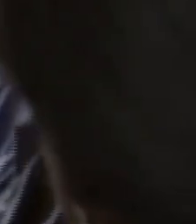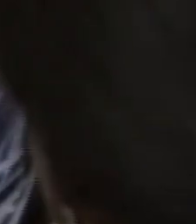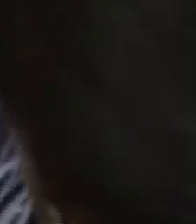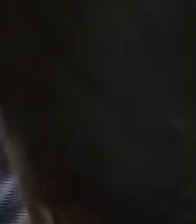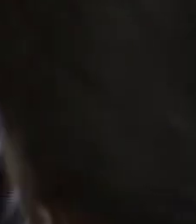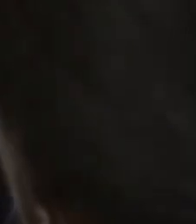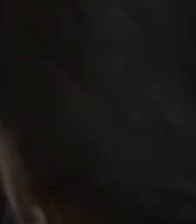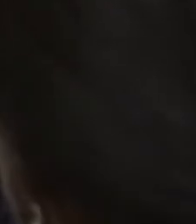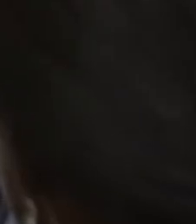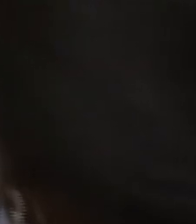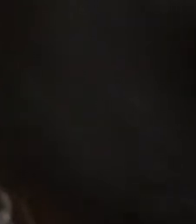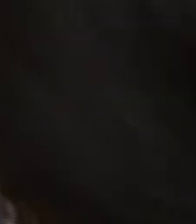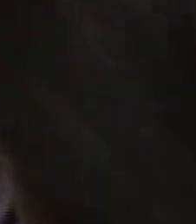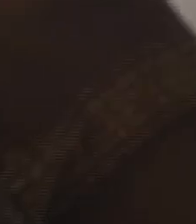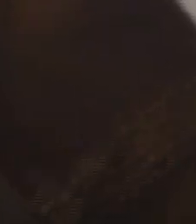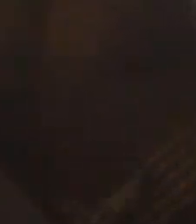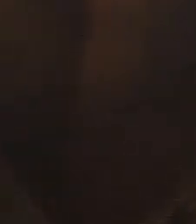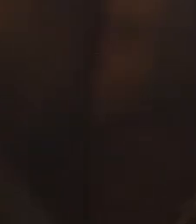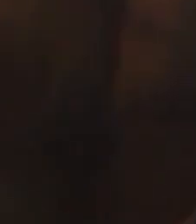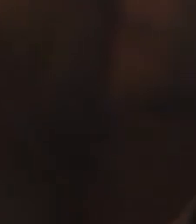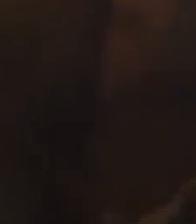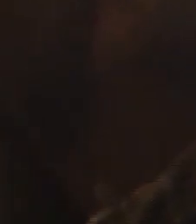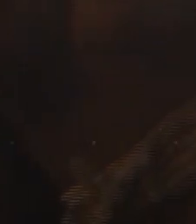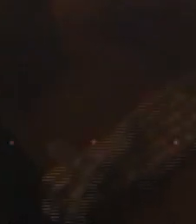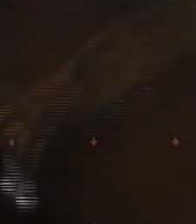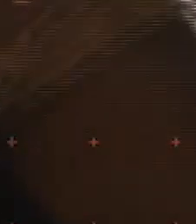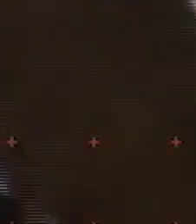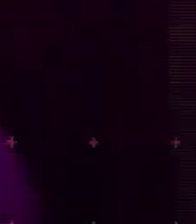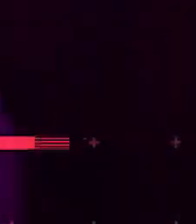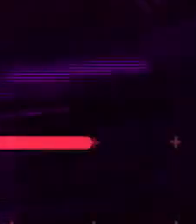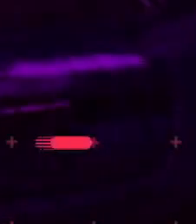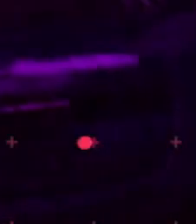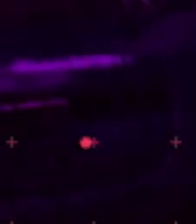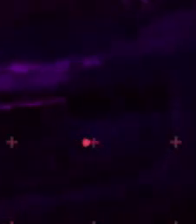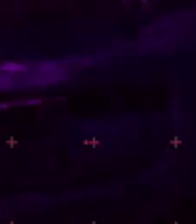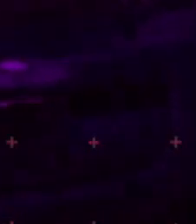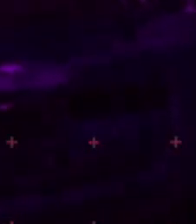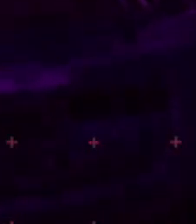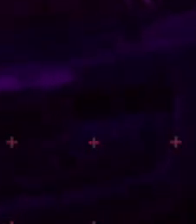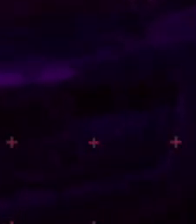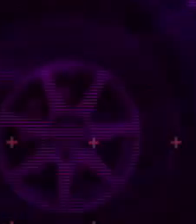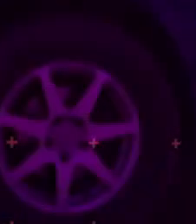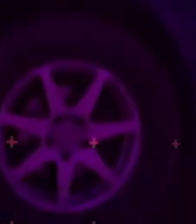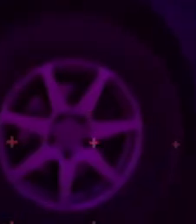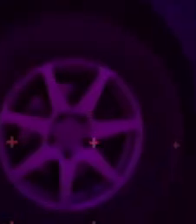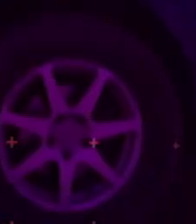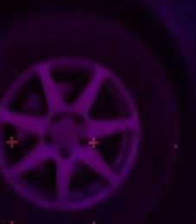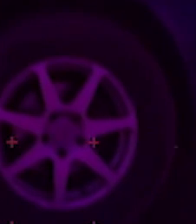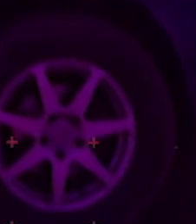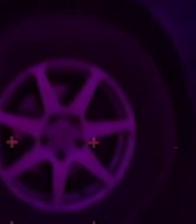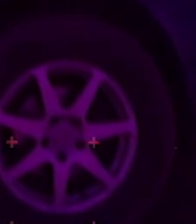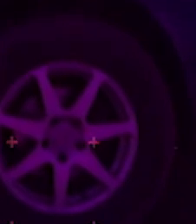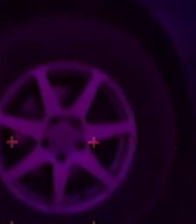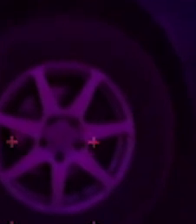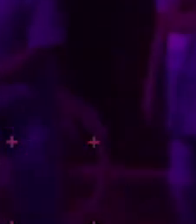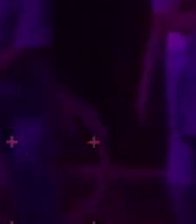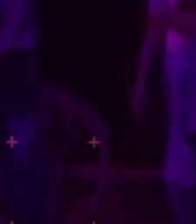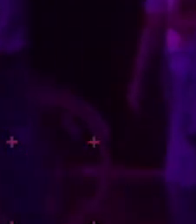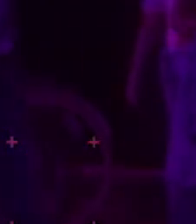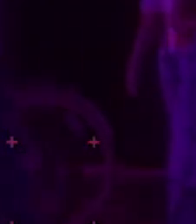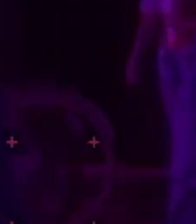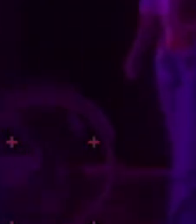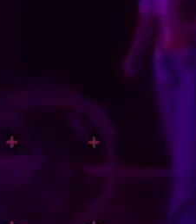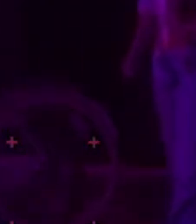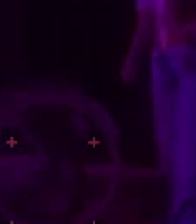mecánicas de automóviles. El martes 3 de agosto a las 9 de la noche, aquí en 13, Costa